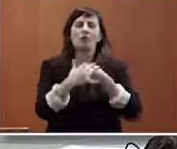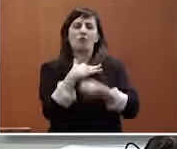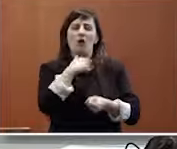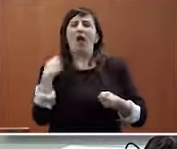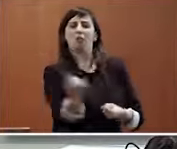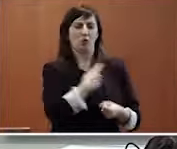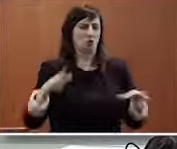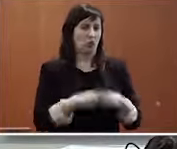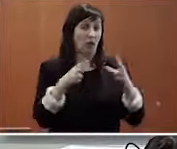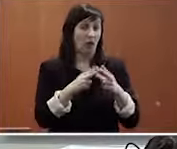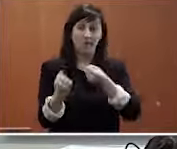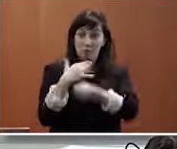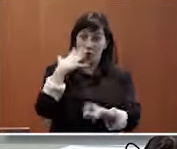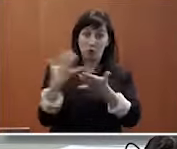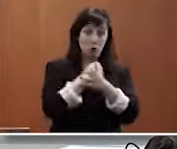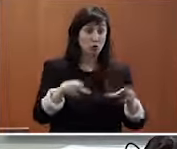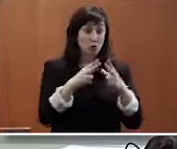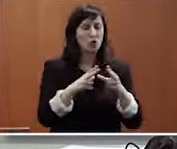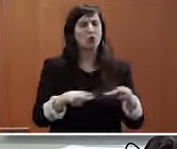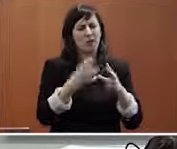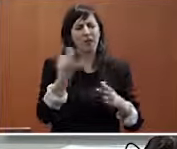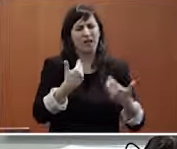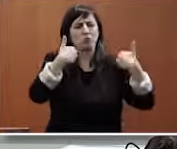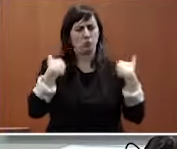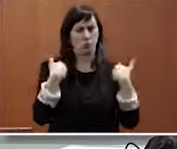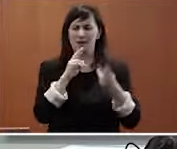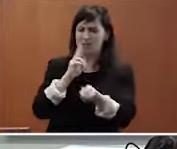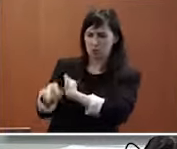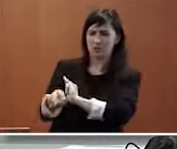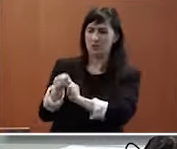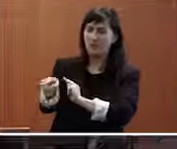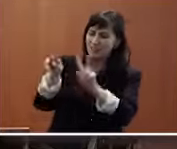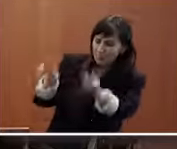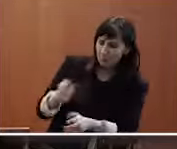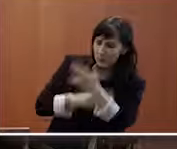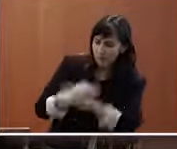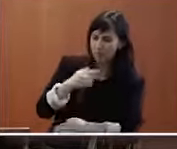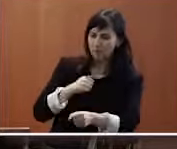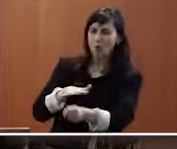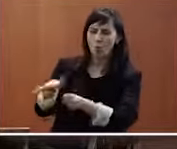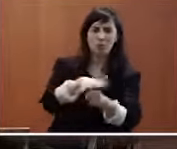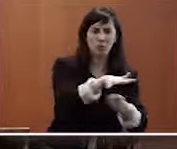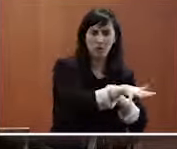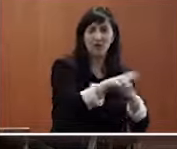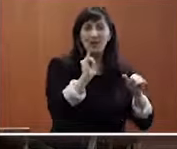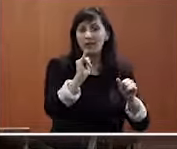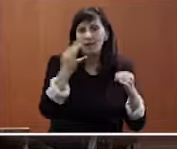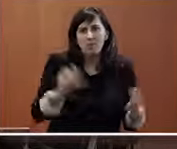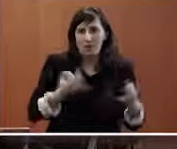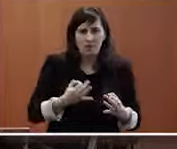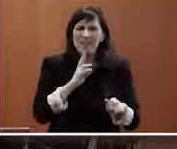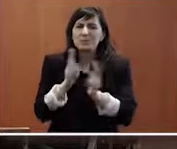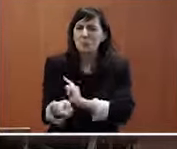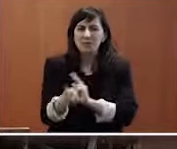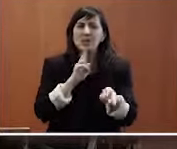a sociedade teña a responsabilidade de dar resposta a ese tema e nos tempos que corren non hai outra resposta